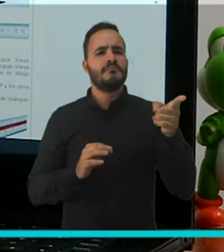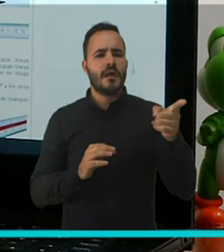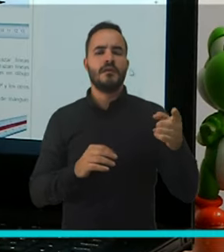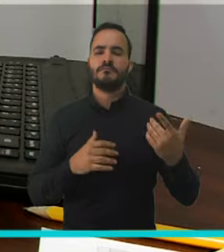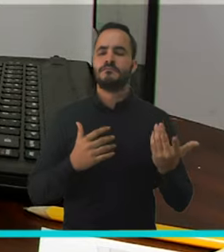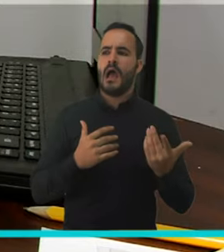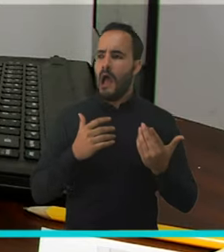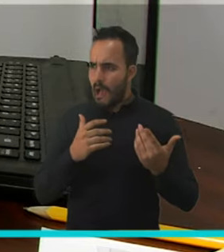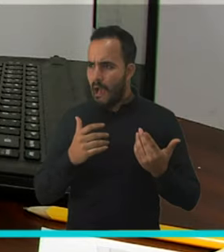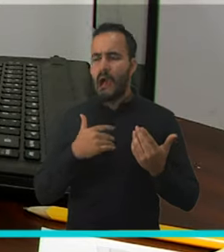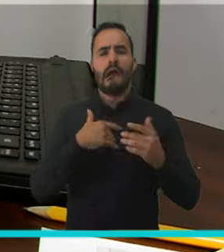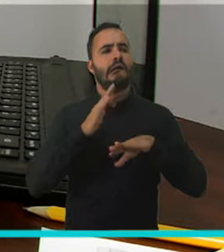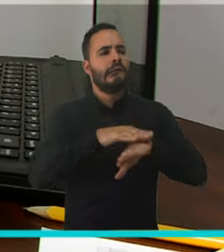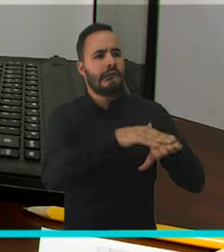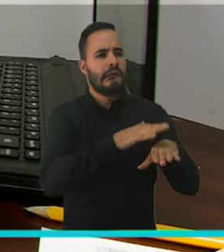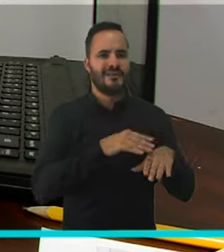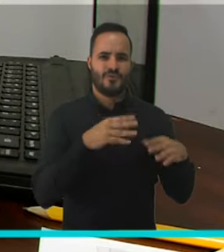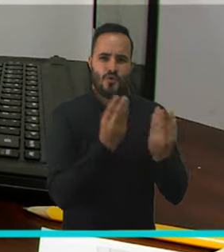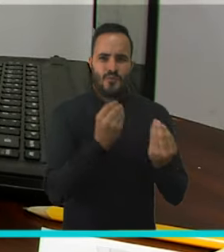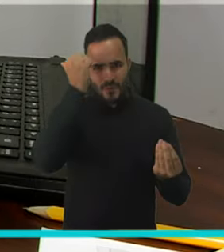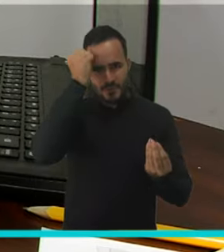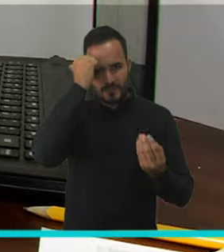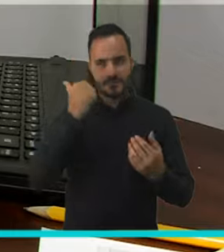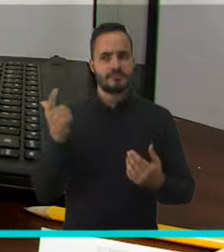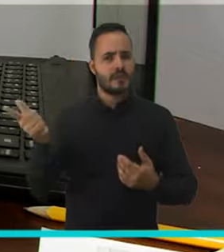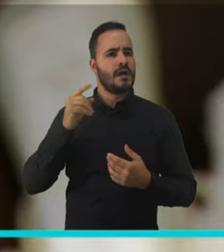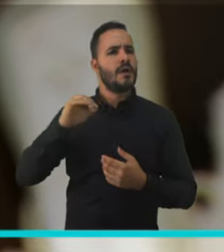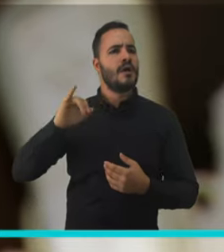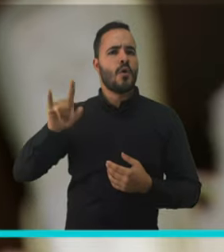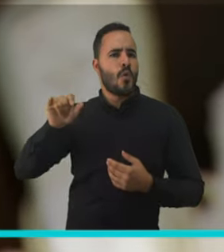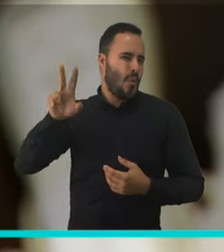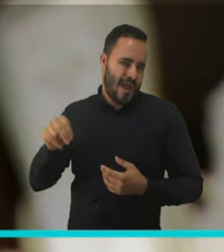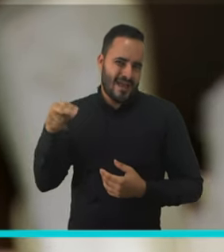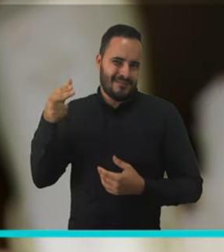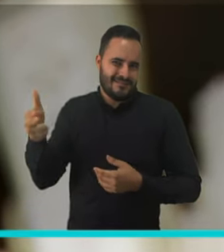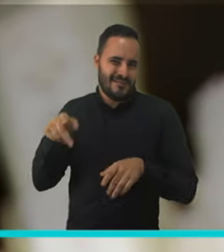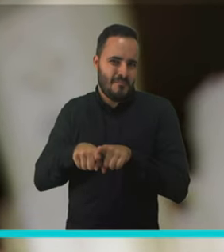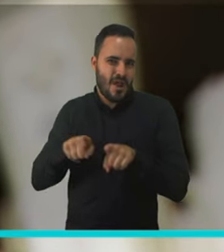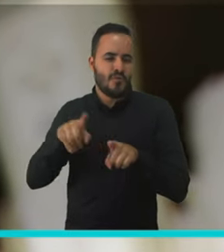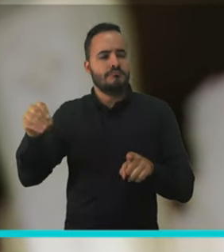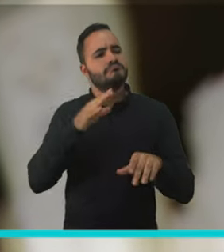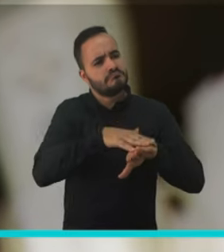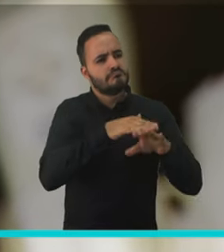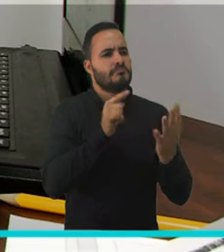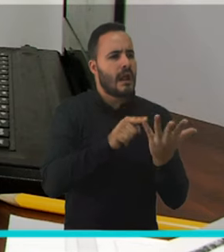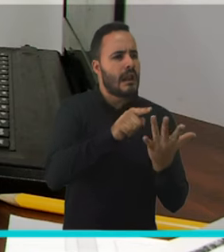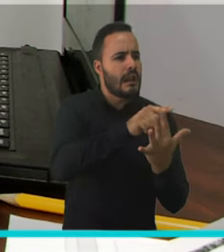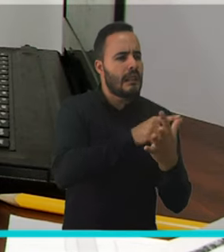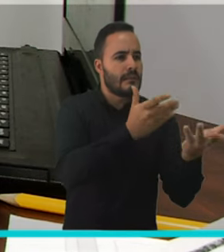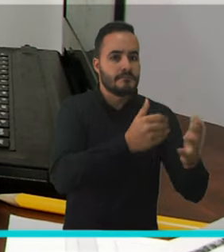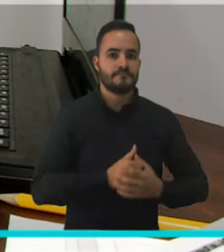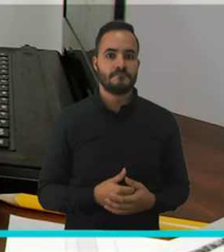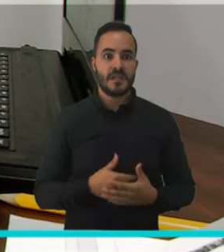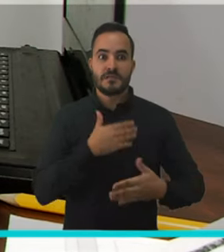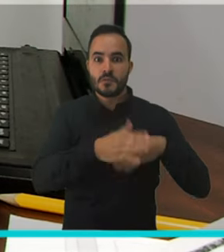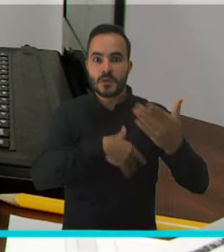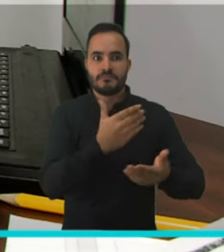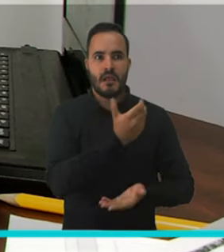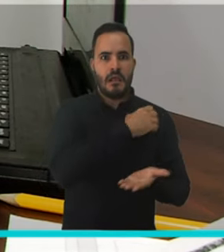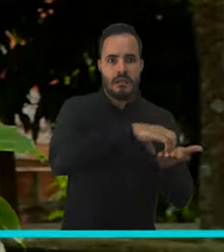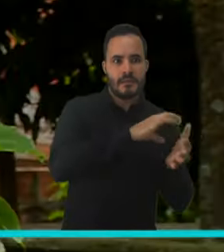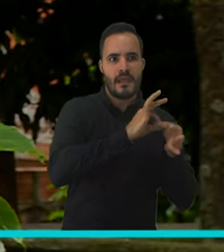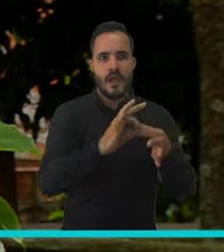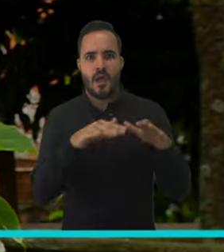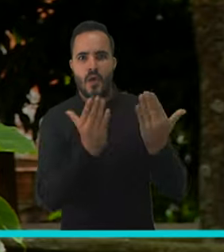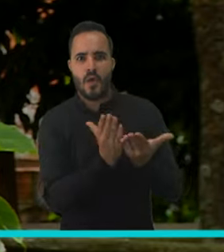profesores, expone el caso de Juan Diego y entre el colegio y la alcaldía le dieron a mi